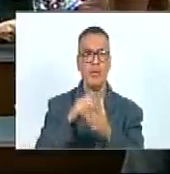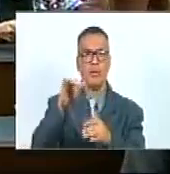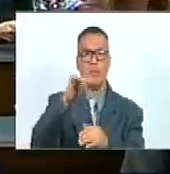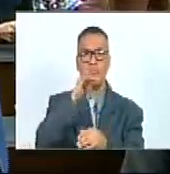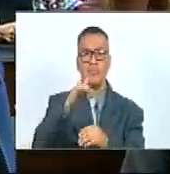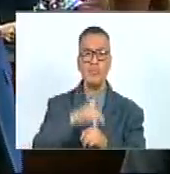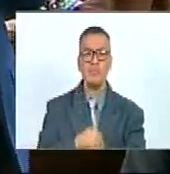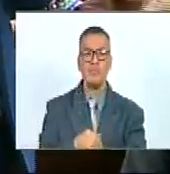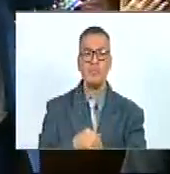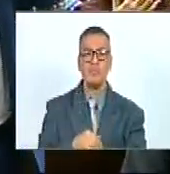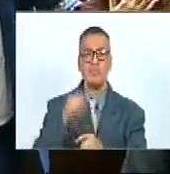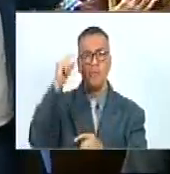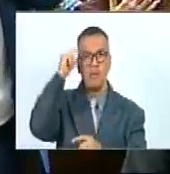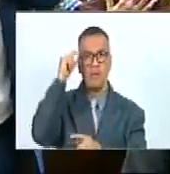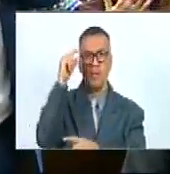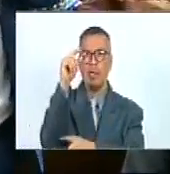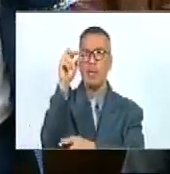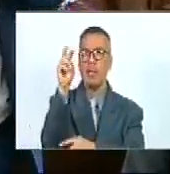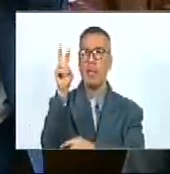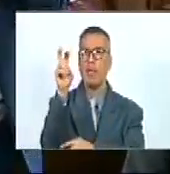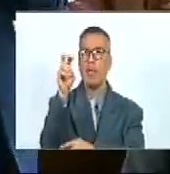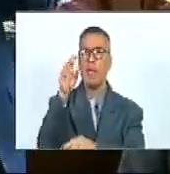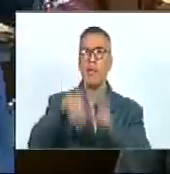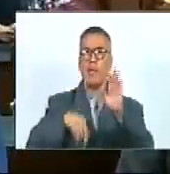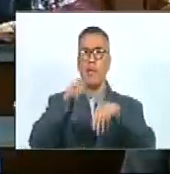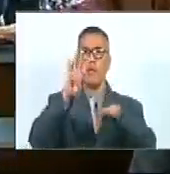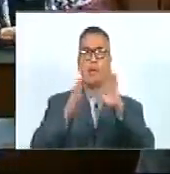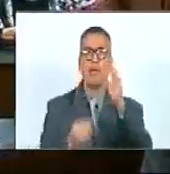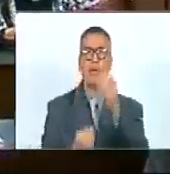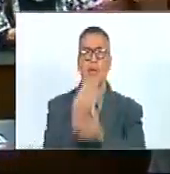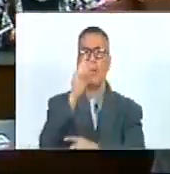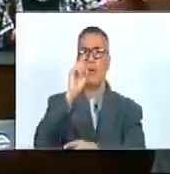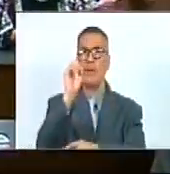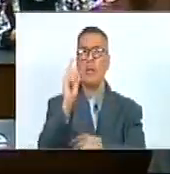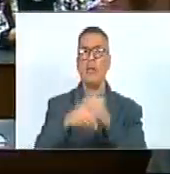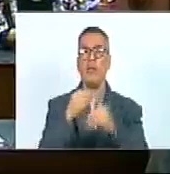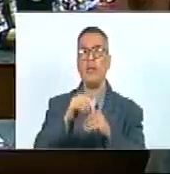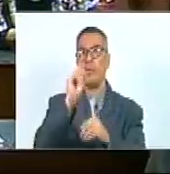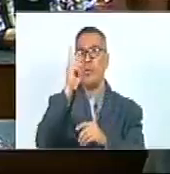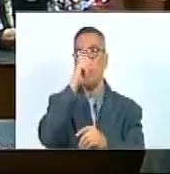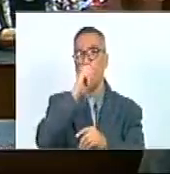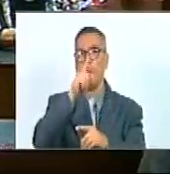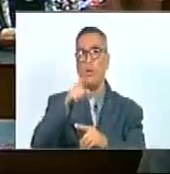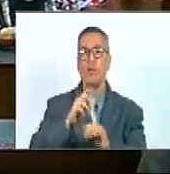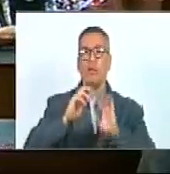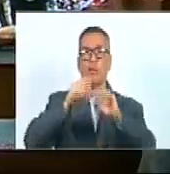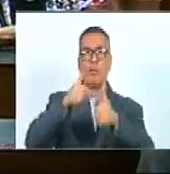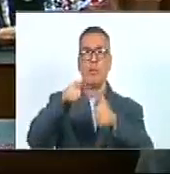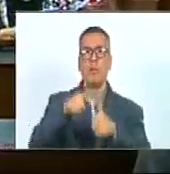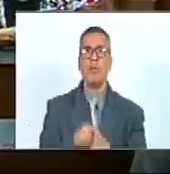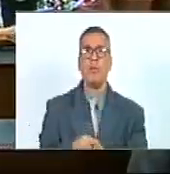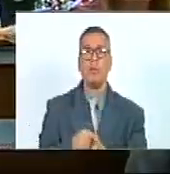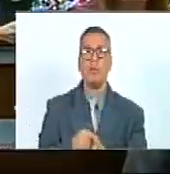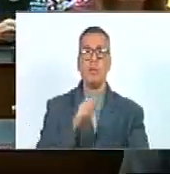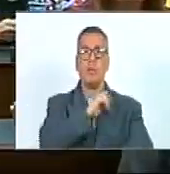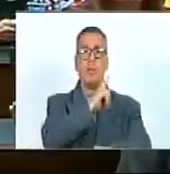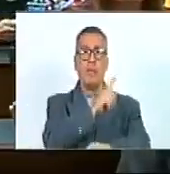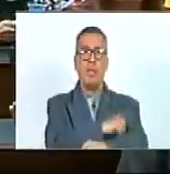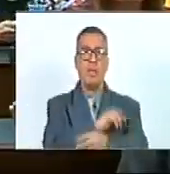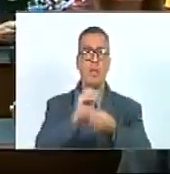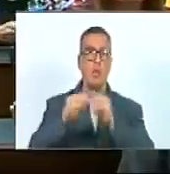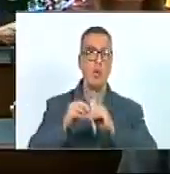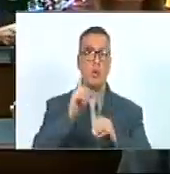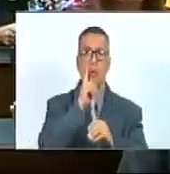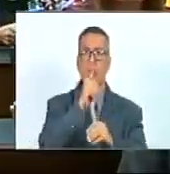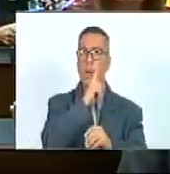porque el día viernes 19 de mayo se cumplió un año del lanzamiento de ese poderoso instrumento